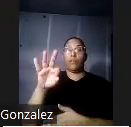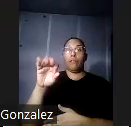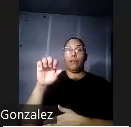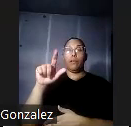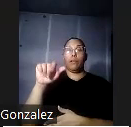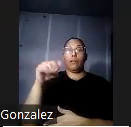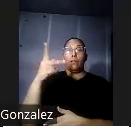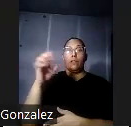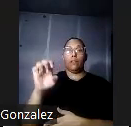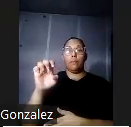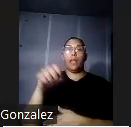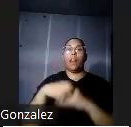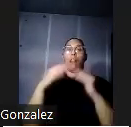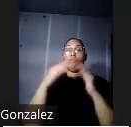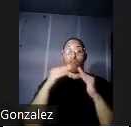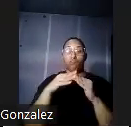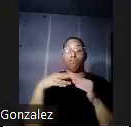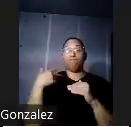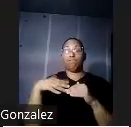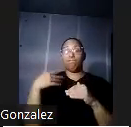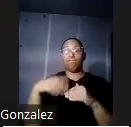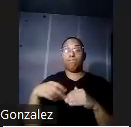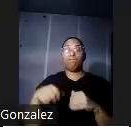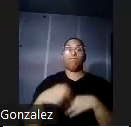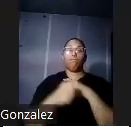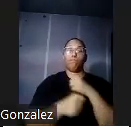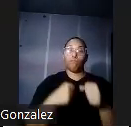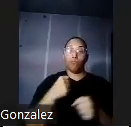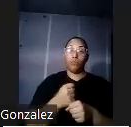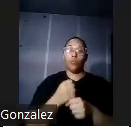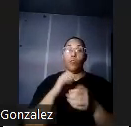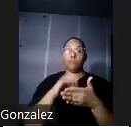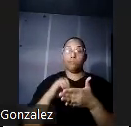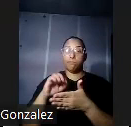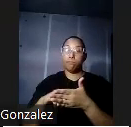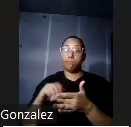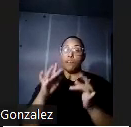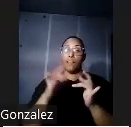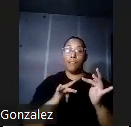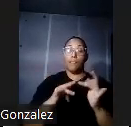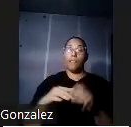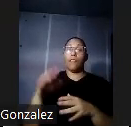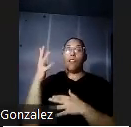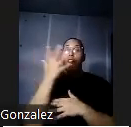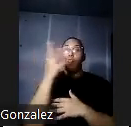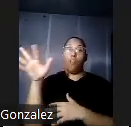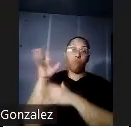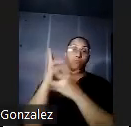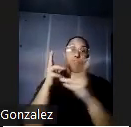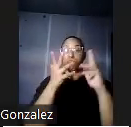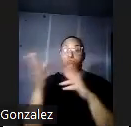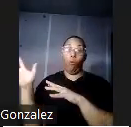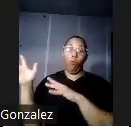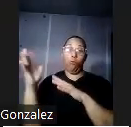parece que sí sufrió algunos daños aunque no fueron mayores pero si ustedes pueden observar los árboles y los jardines pues el huracán los